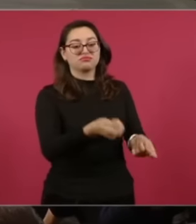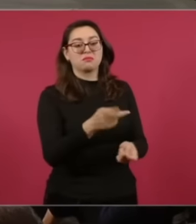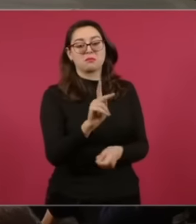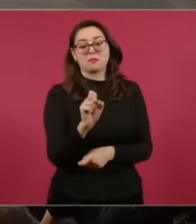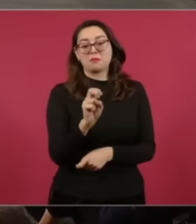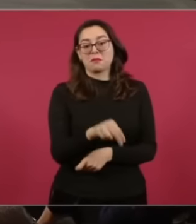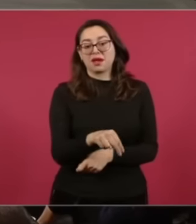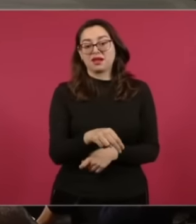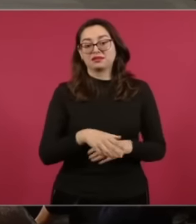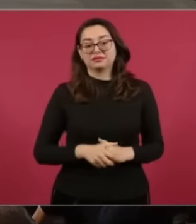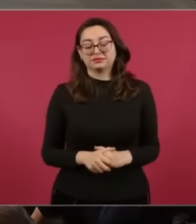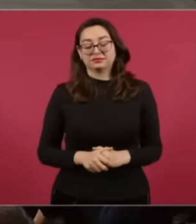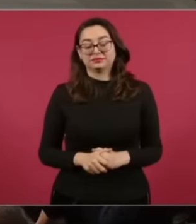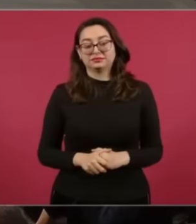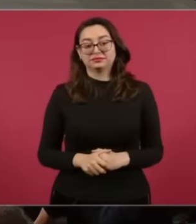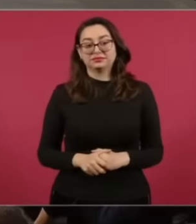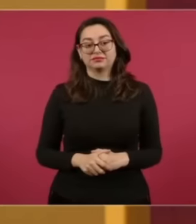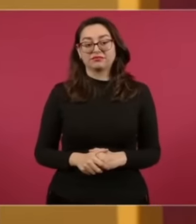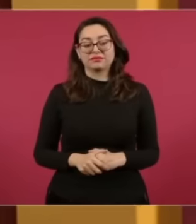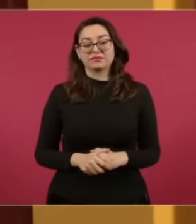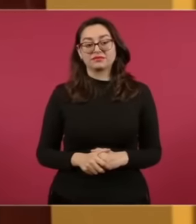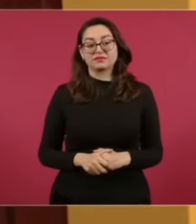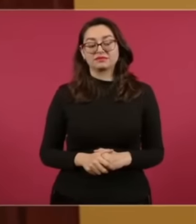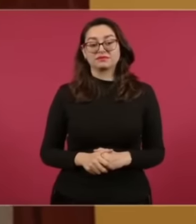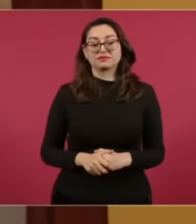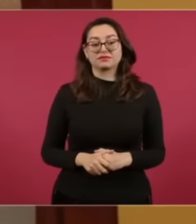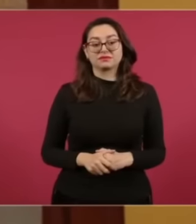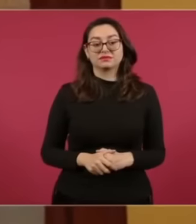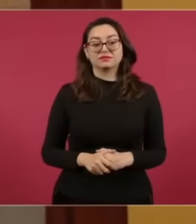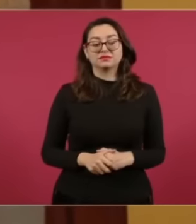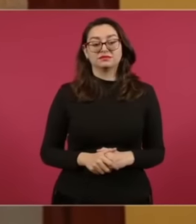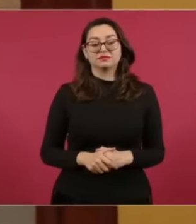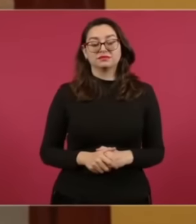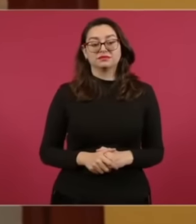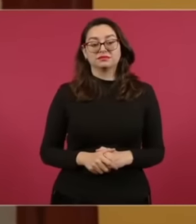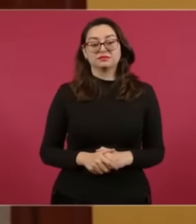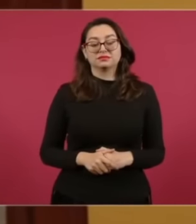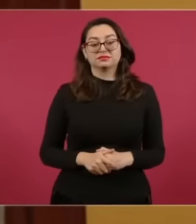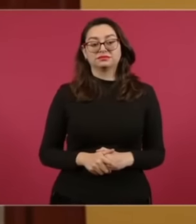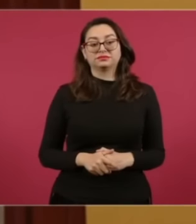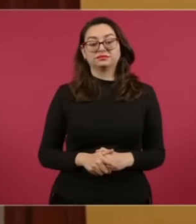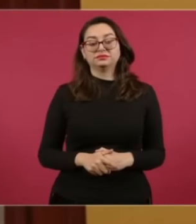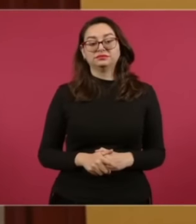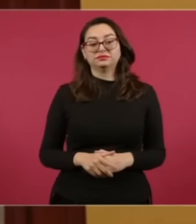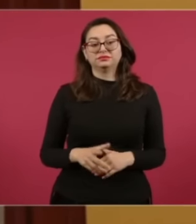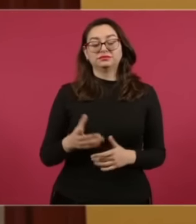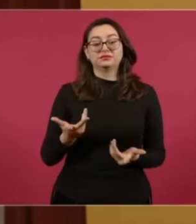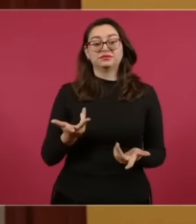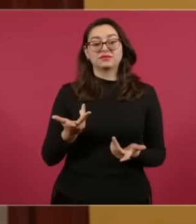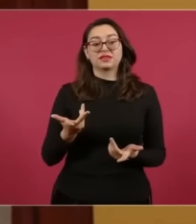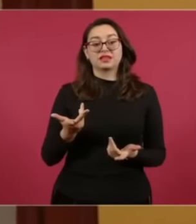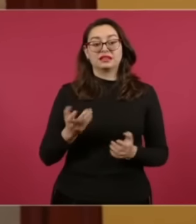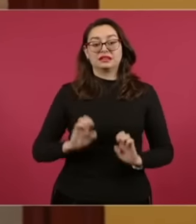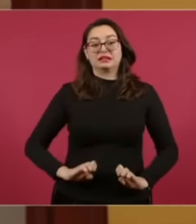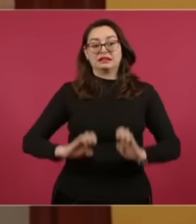20% De las Direcciones De los Planteles Educativos Y Universidades